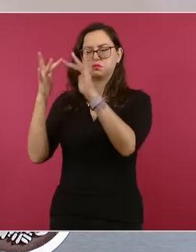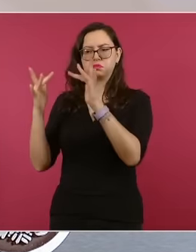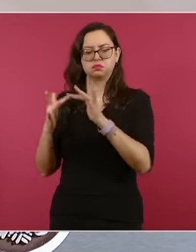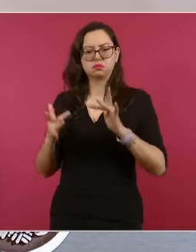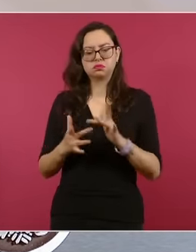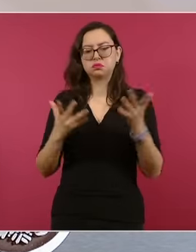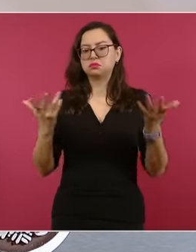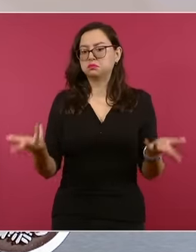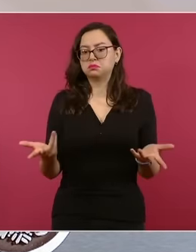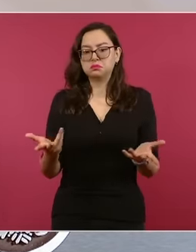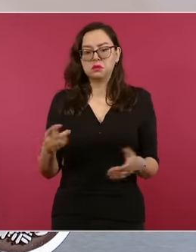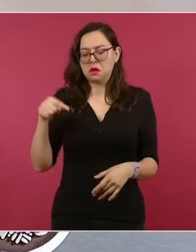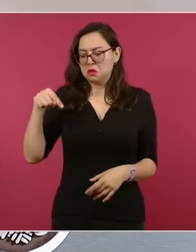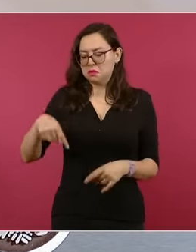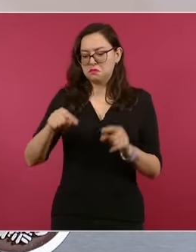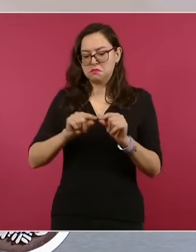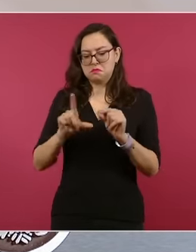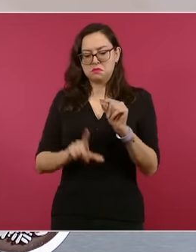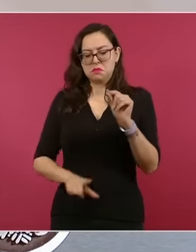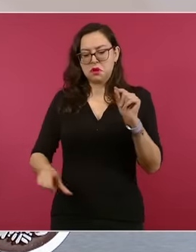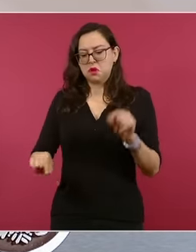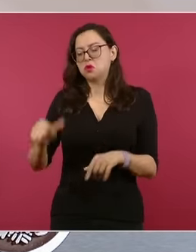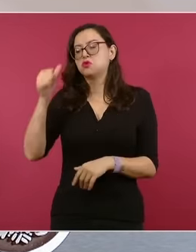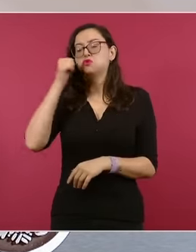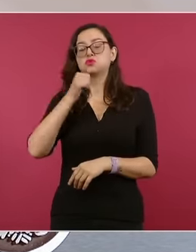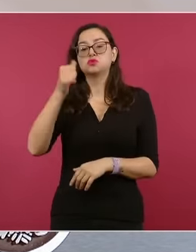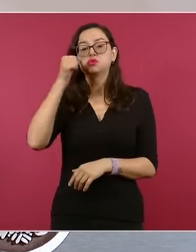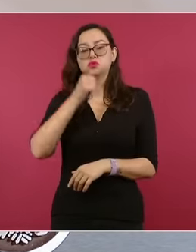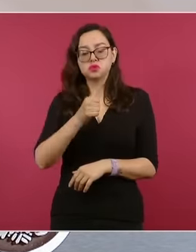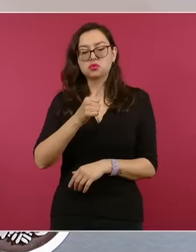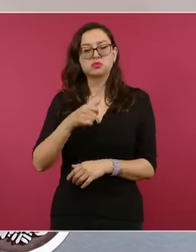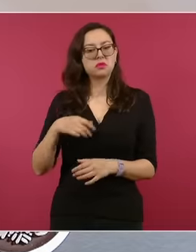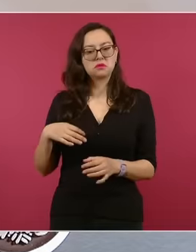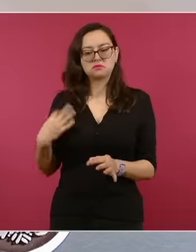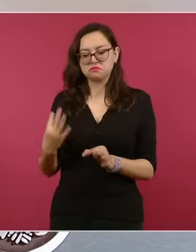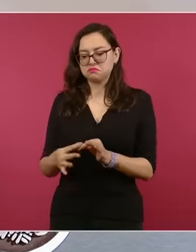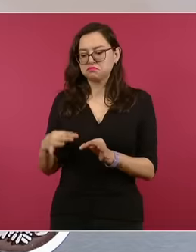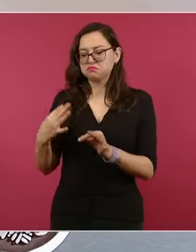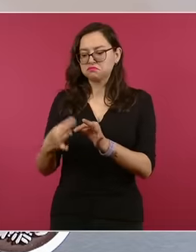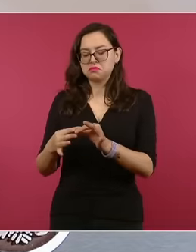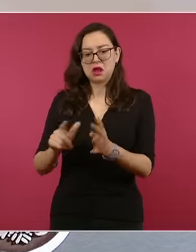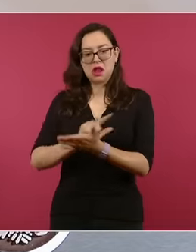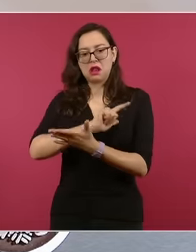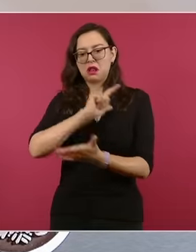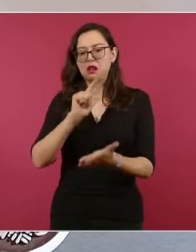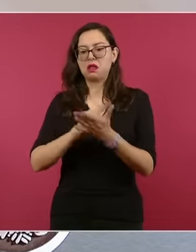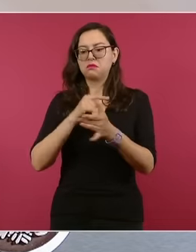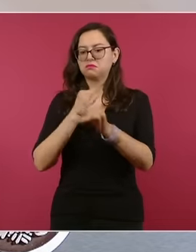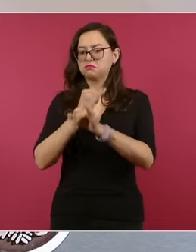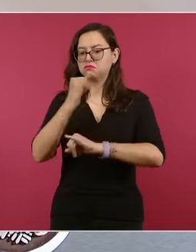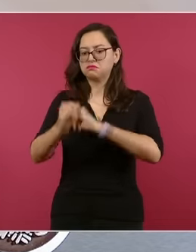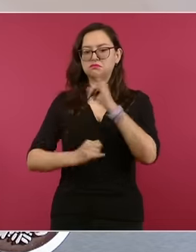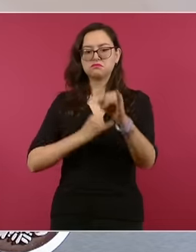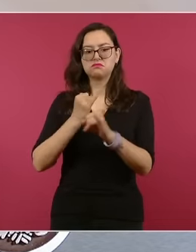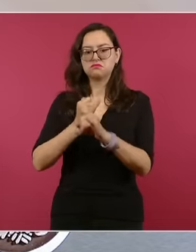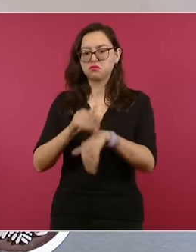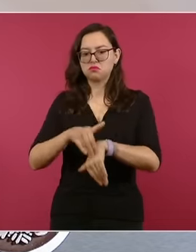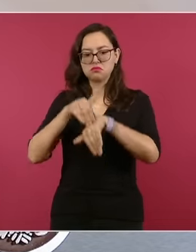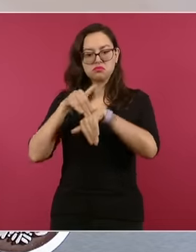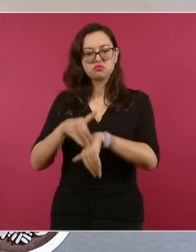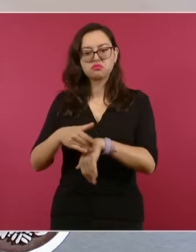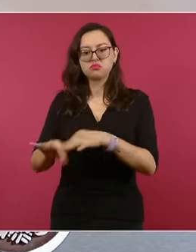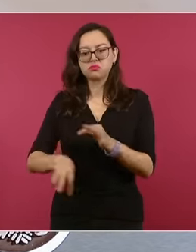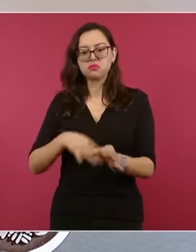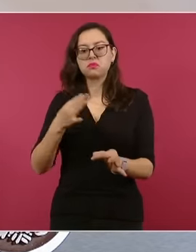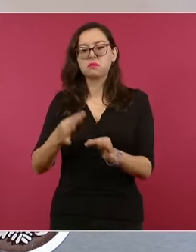mundialmente por su compromiso inclaudicable con el uso y la promoción del derecho internacional y su vocación permanente por